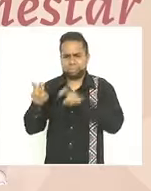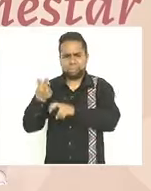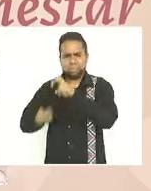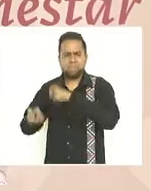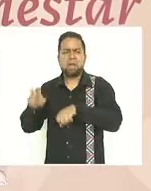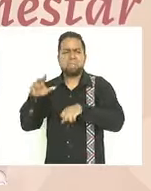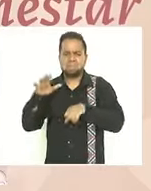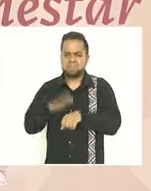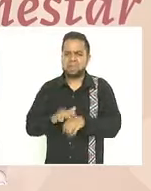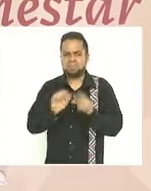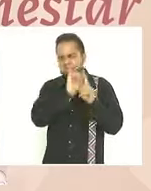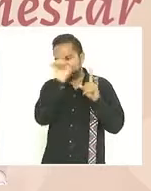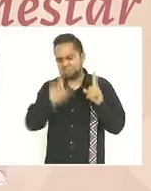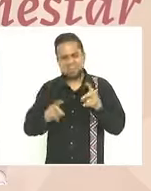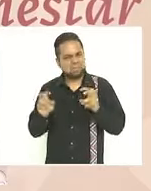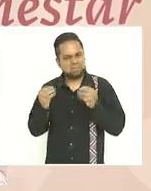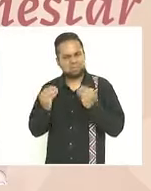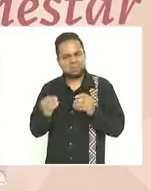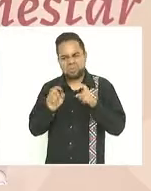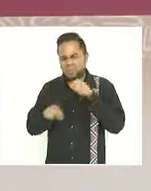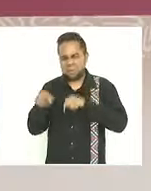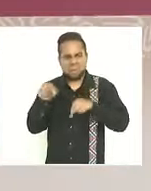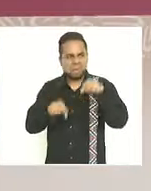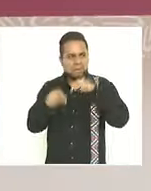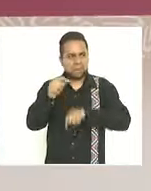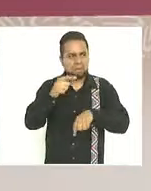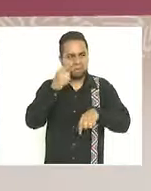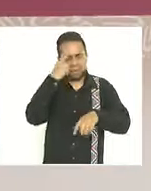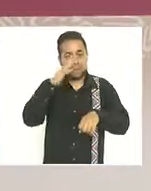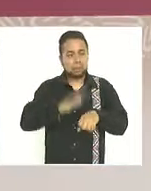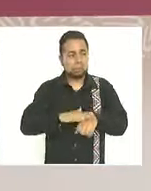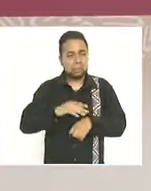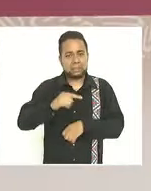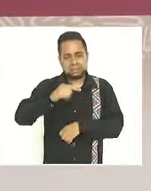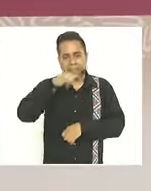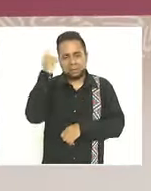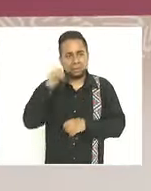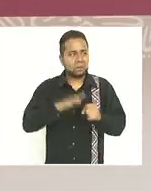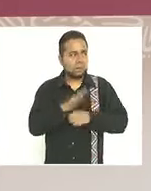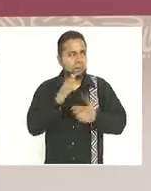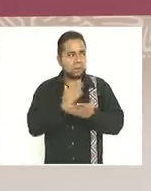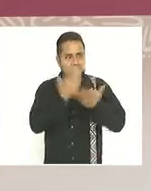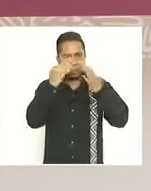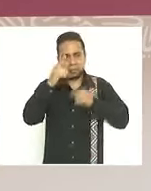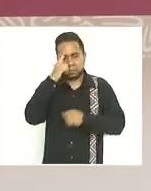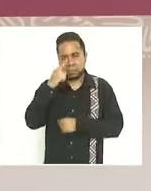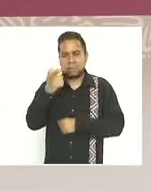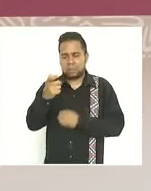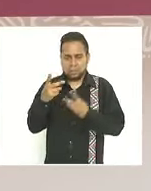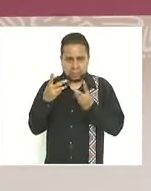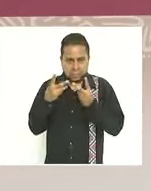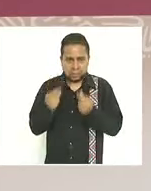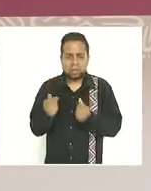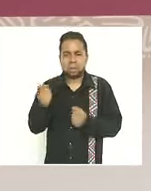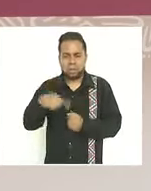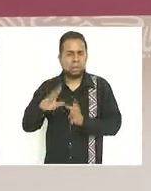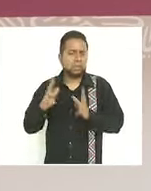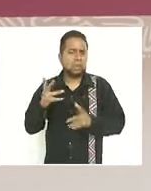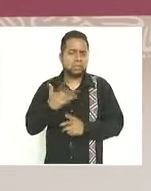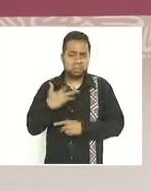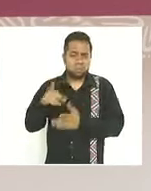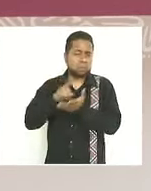tener mayor presencia en todo el territorio nacional para facilitar a todas y todos el acceso a sus recursos a los cuales ya tienen